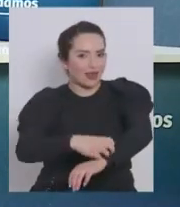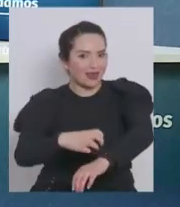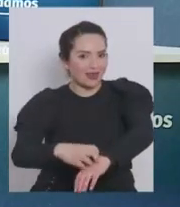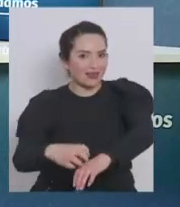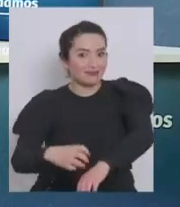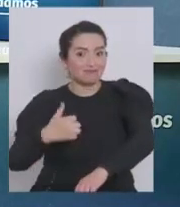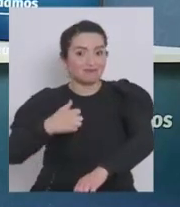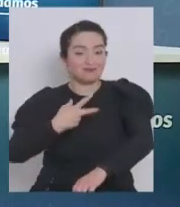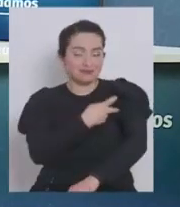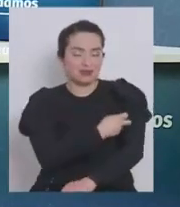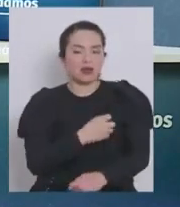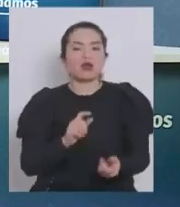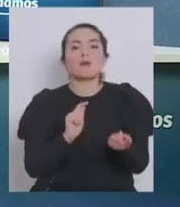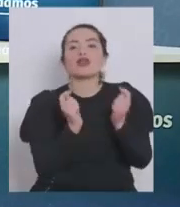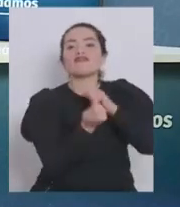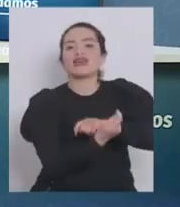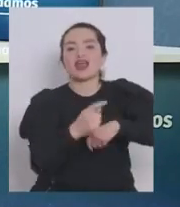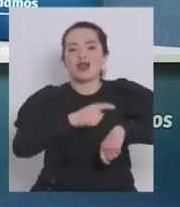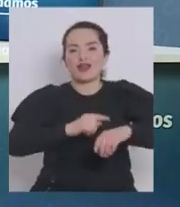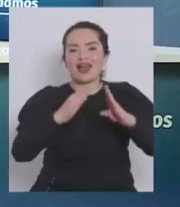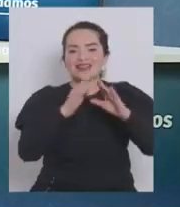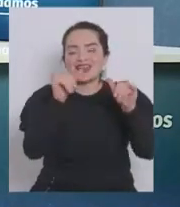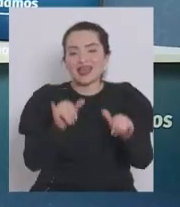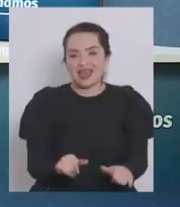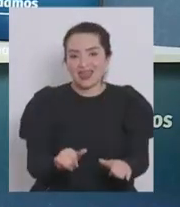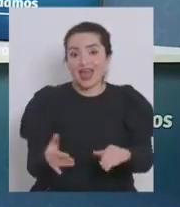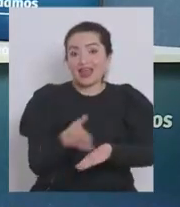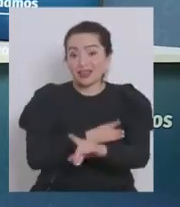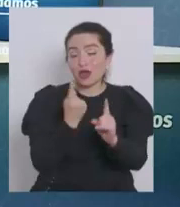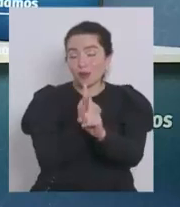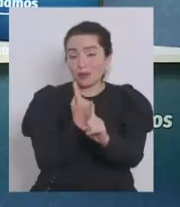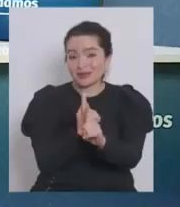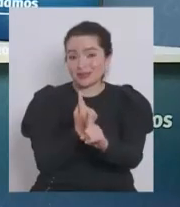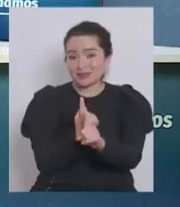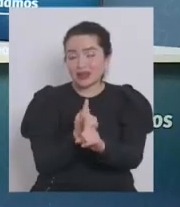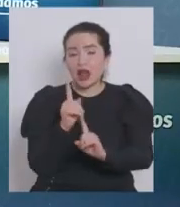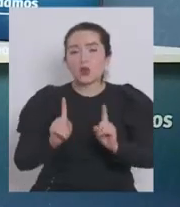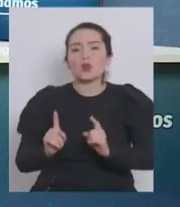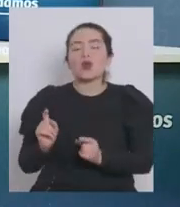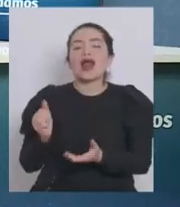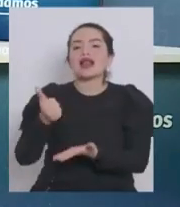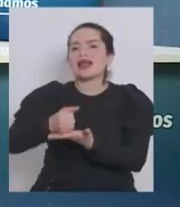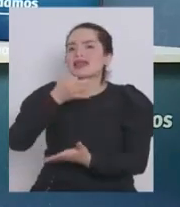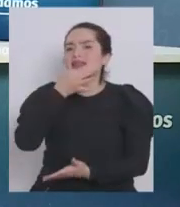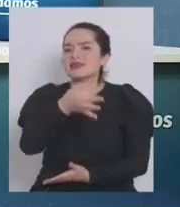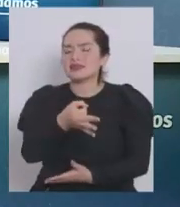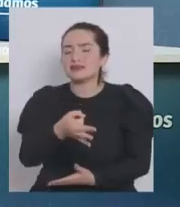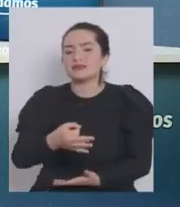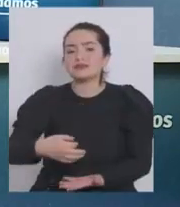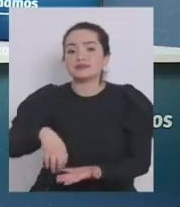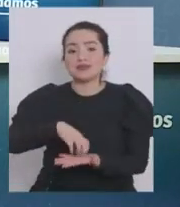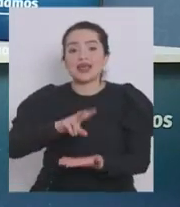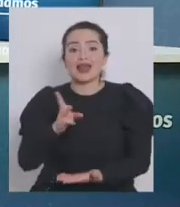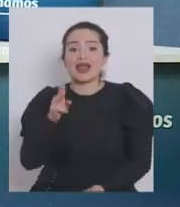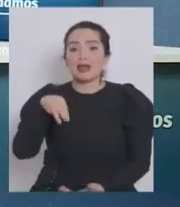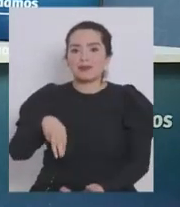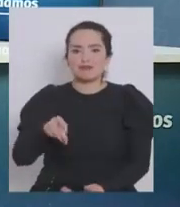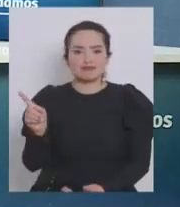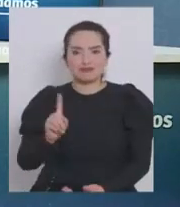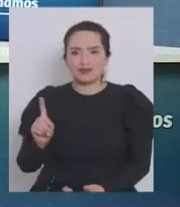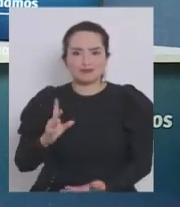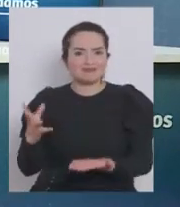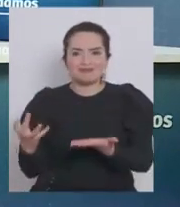esto. Incluso en el escenario previo a esta conversación que estamos teniendo ahora, algunos alcaldes decían que de la región metropolitana, digo que no se estaba